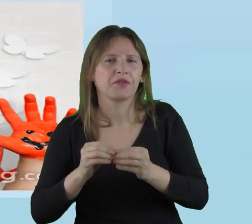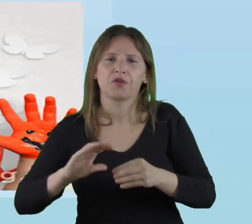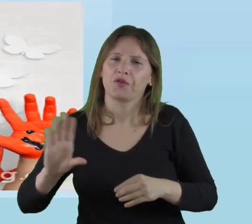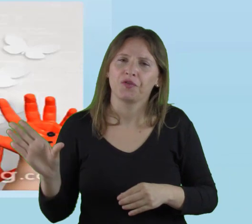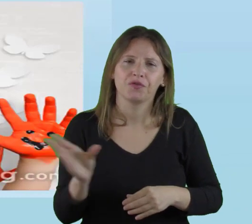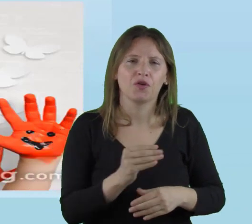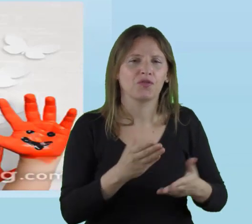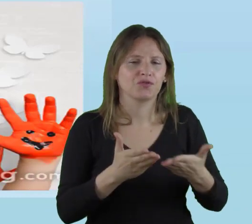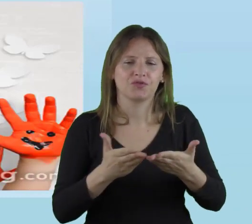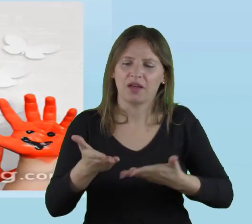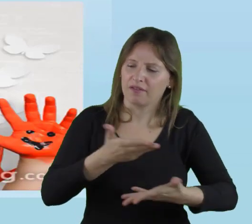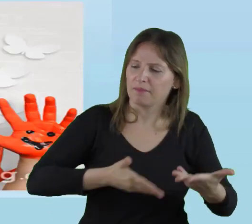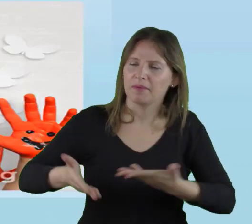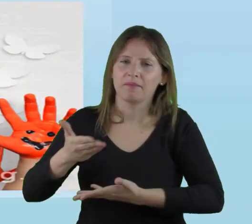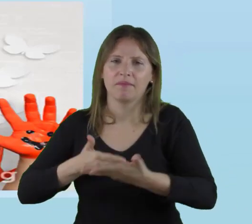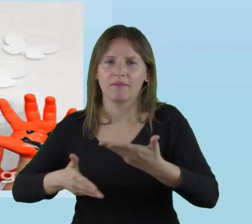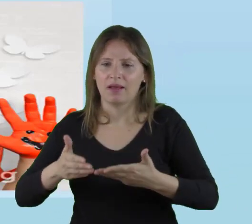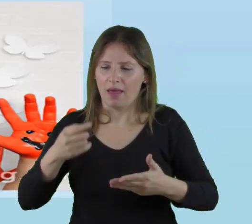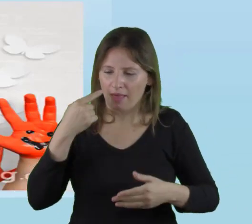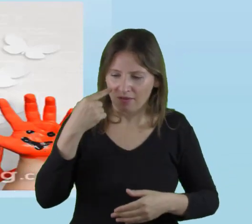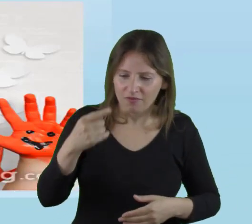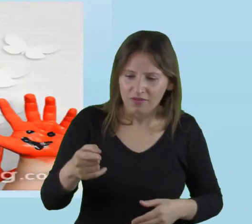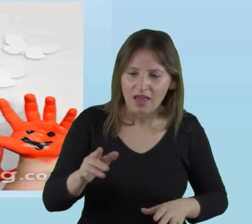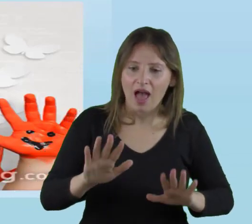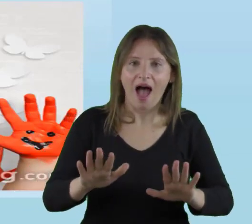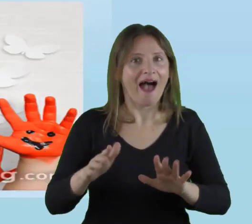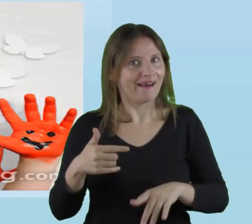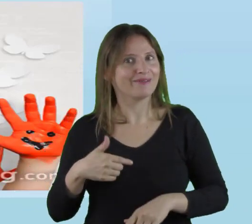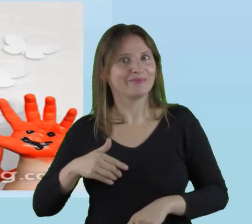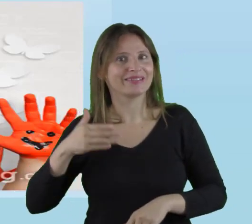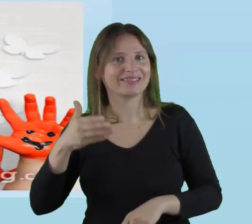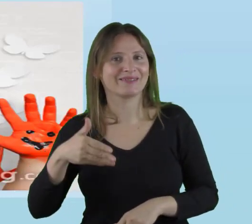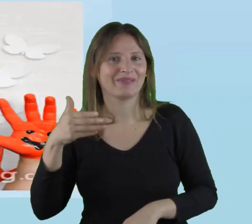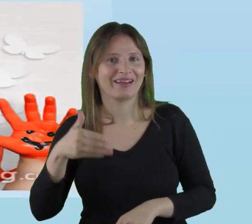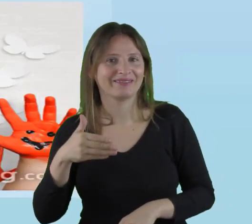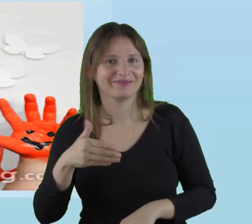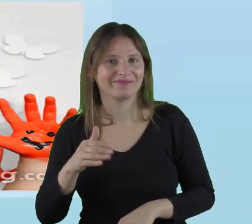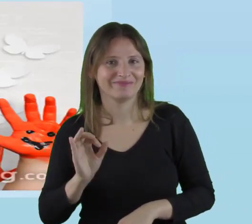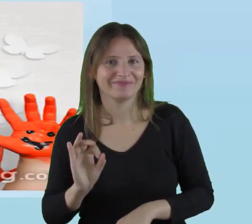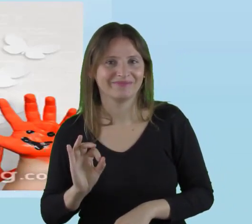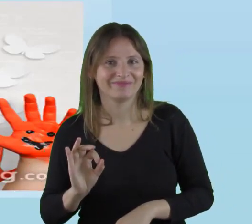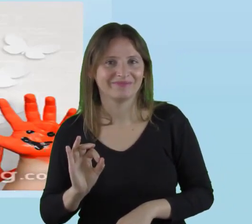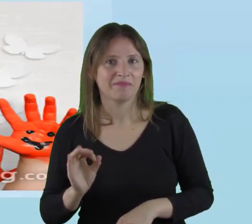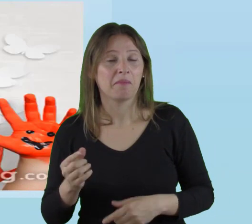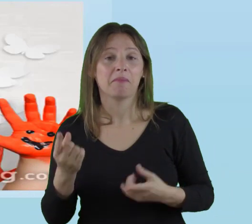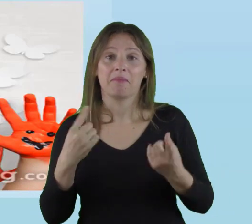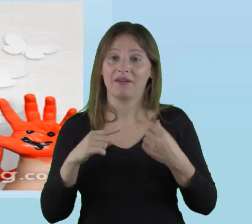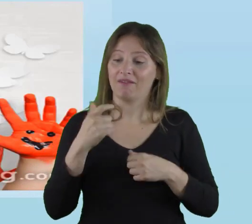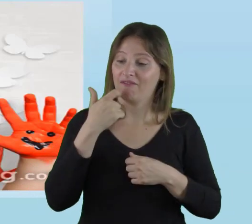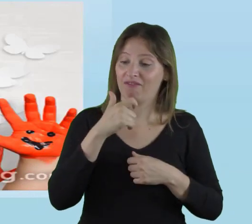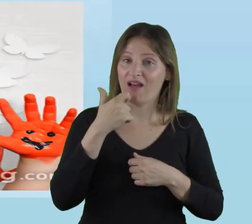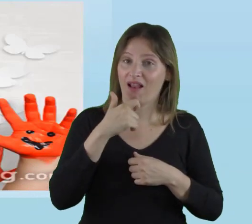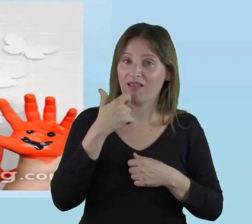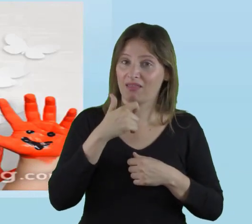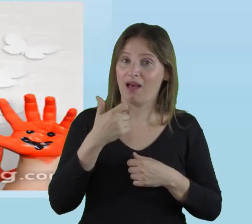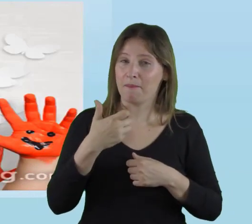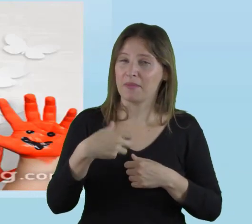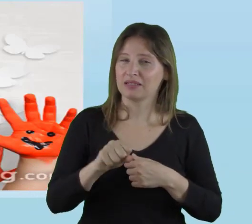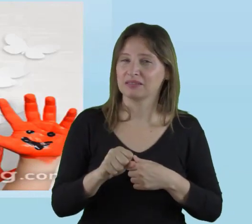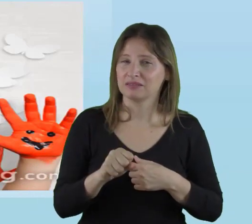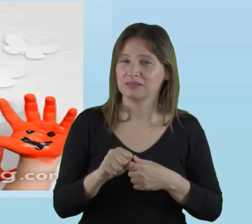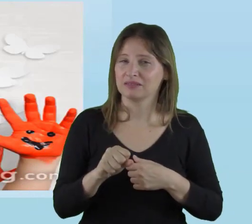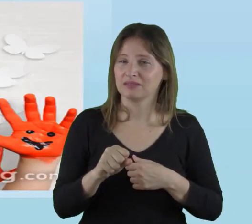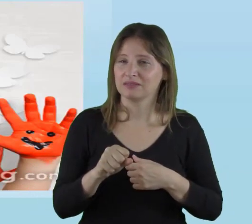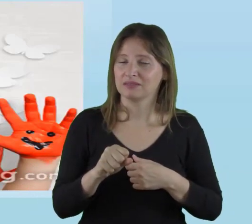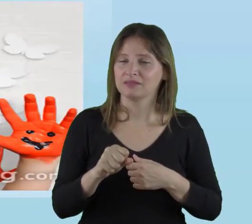los estudiantes ahí, podemos decir que está participando. Pero no solamente nos podemos